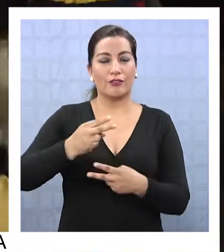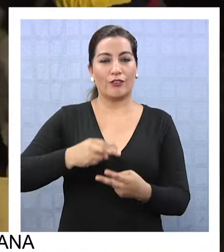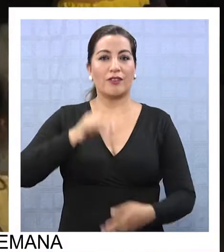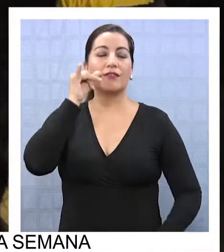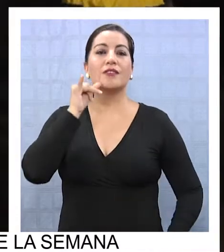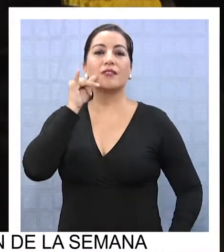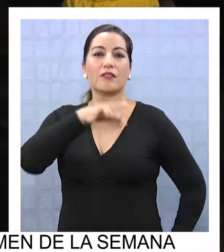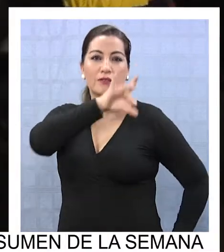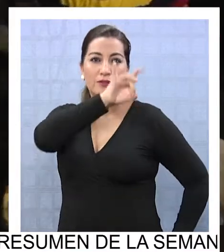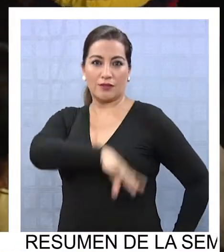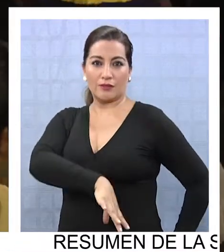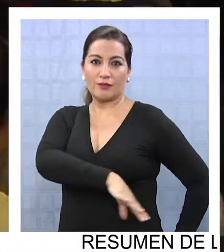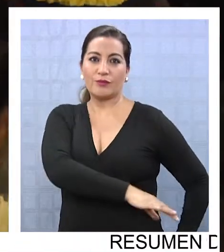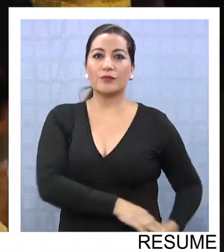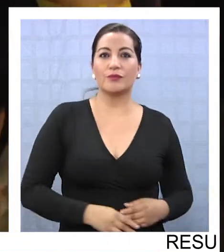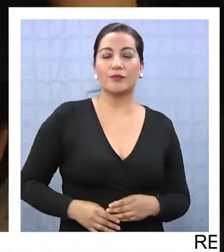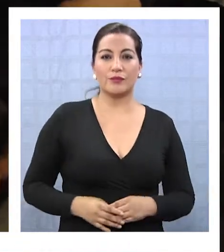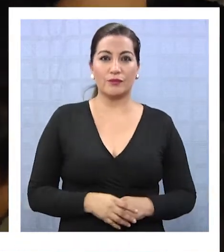Iquique chileno.